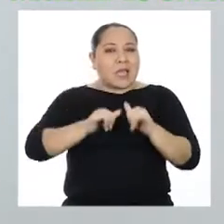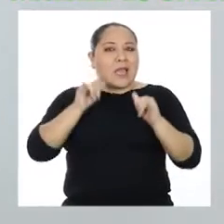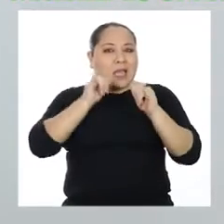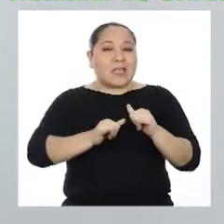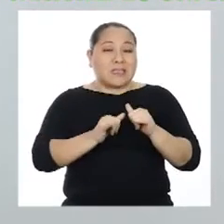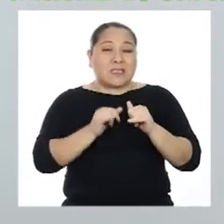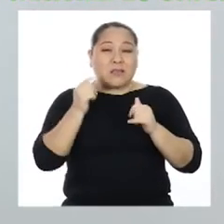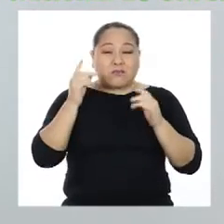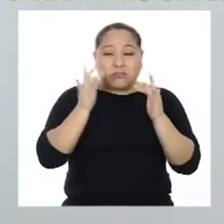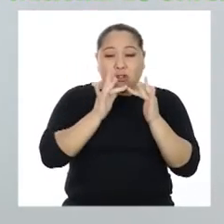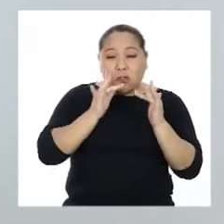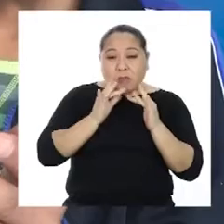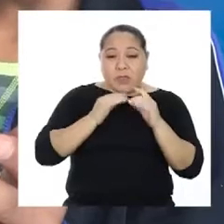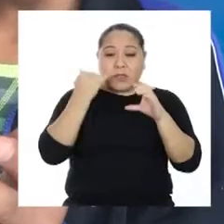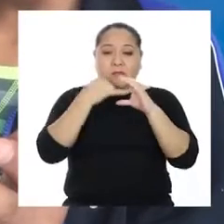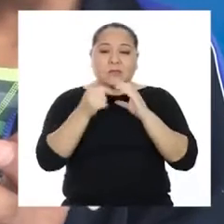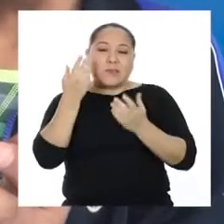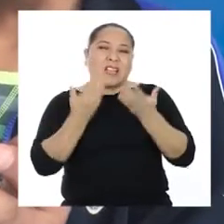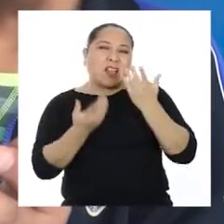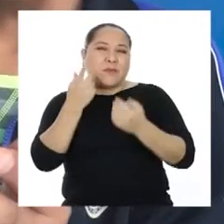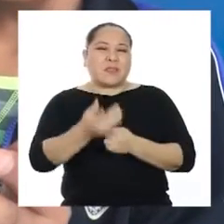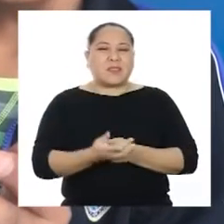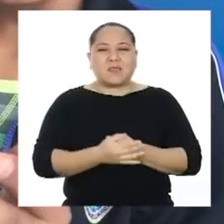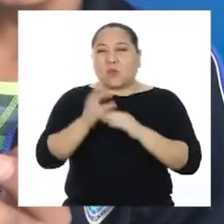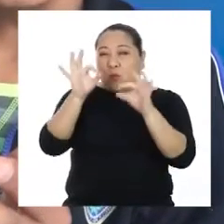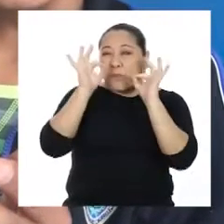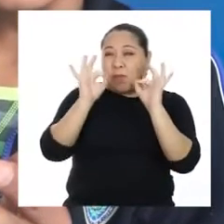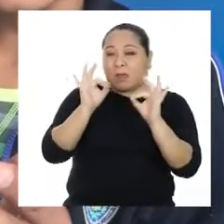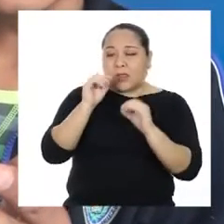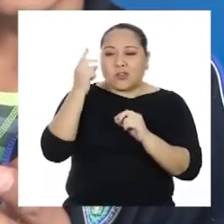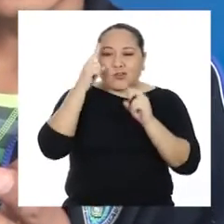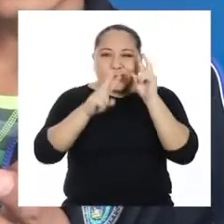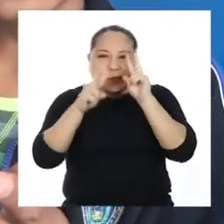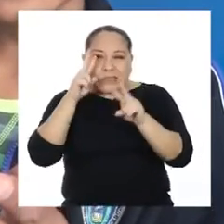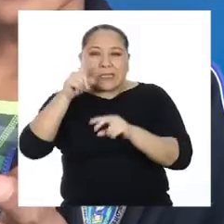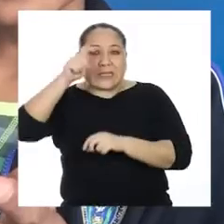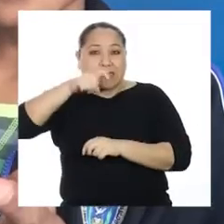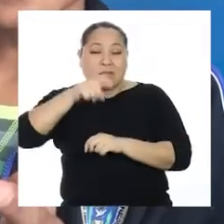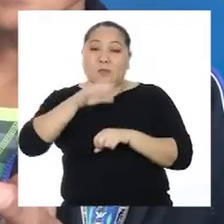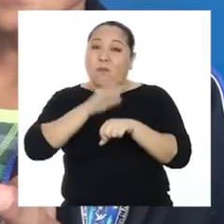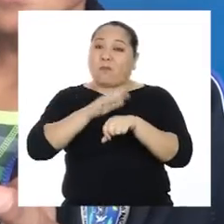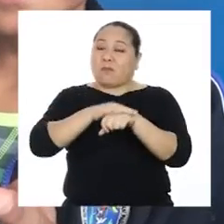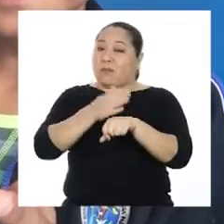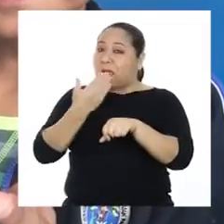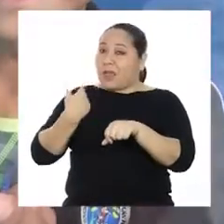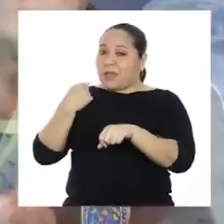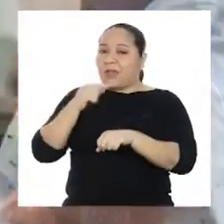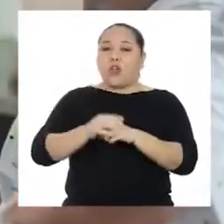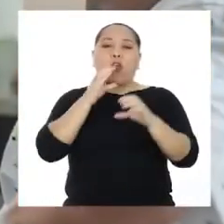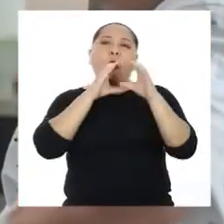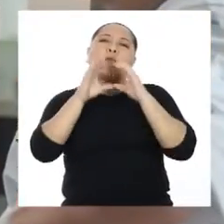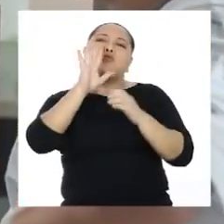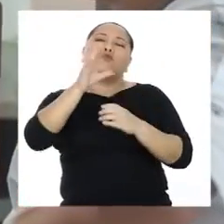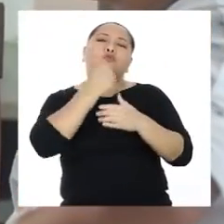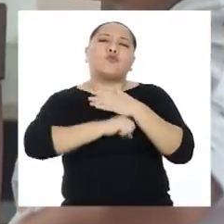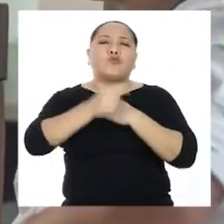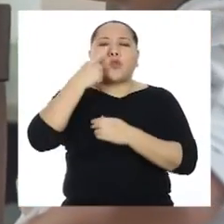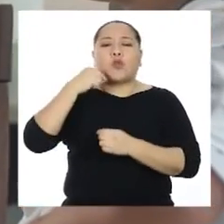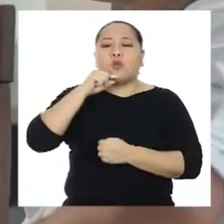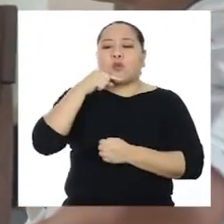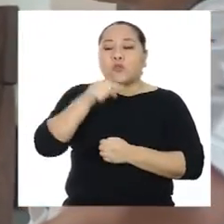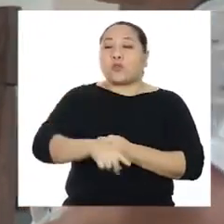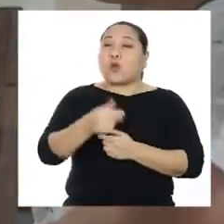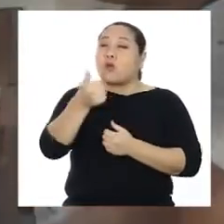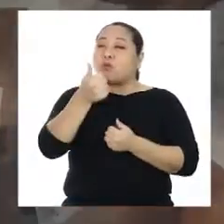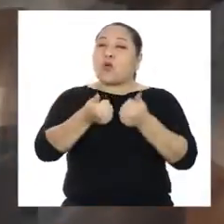tiempo conectados en Internet, lo que podría generar algunos riesgos si no tomamos las precauciones necesarias. Conversa con tus